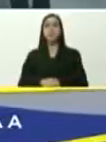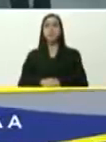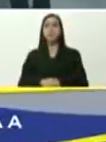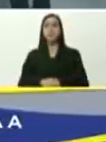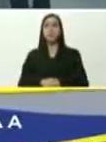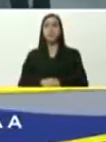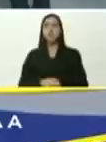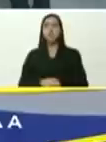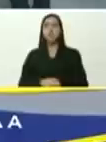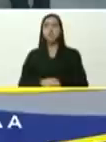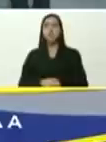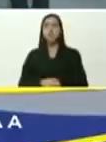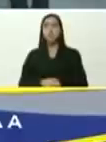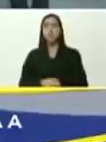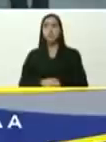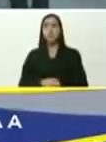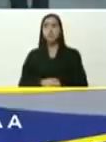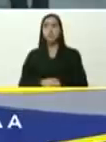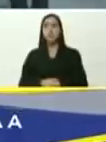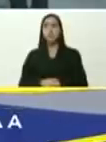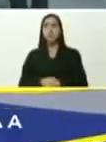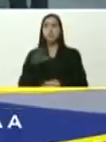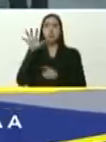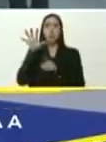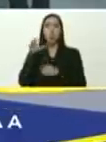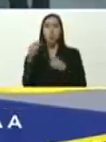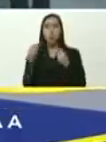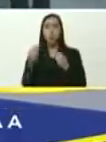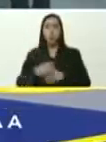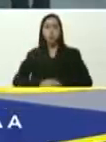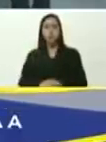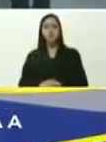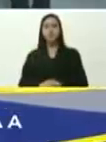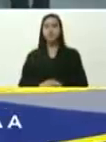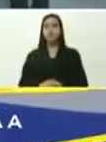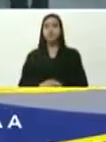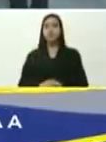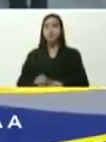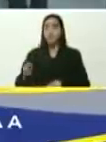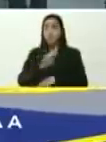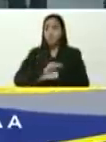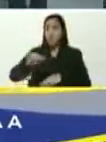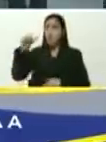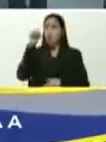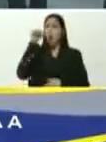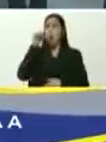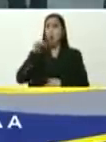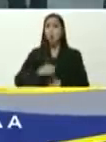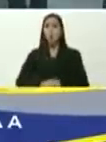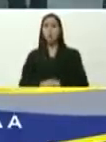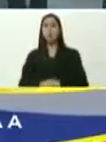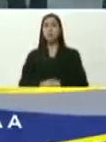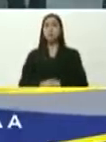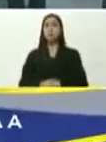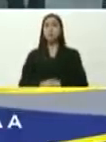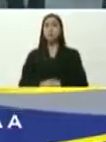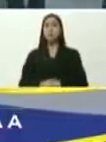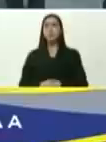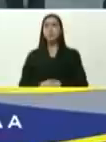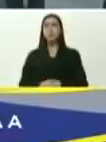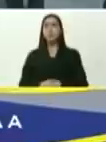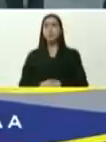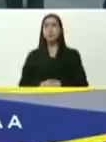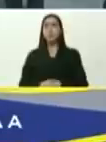Maruja, hecha, ahora es broma, vale, bueno, ministro de agua, almiranta en jefa,